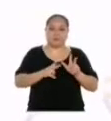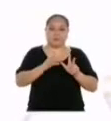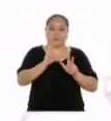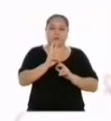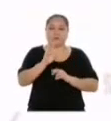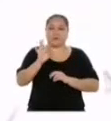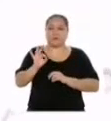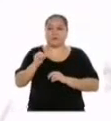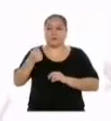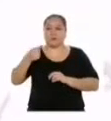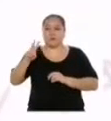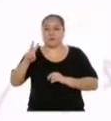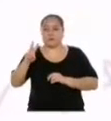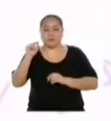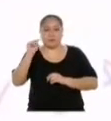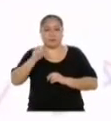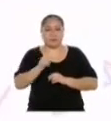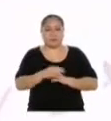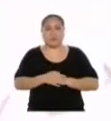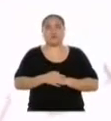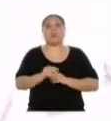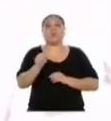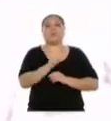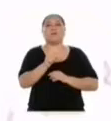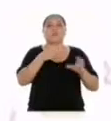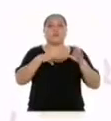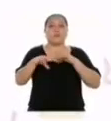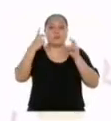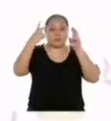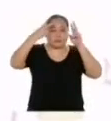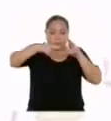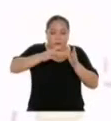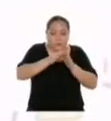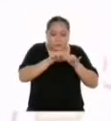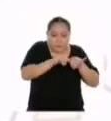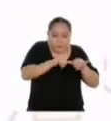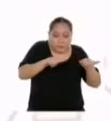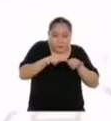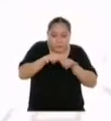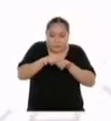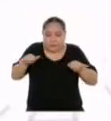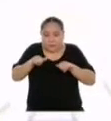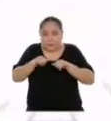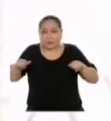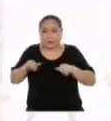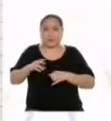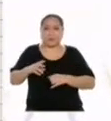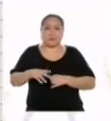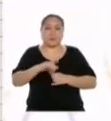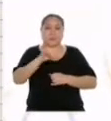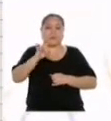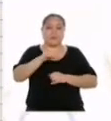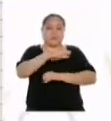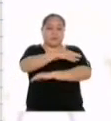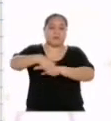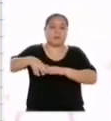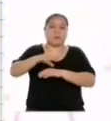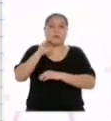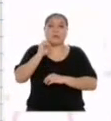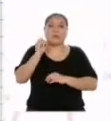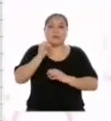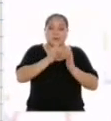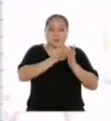6, 9 y 12. Asegúrense de hacer que todos miran igual. Pueden valerse de una regla para medir. O si usan papel